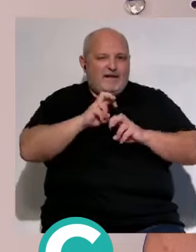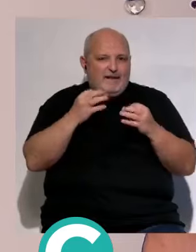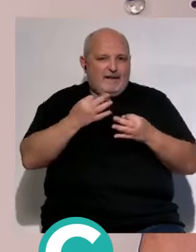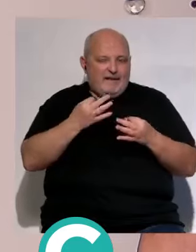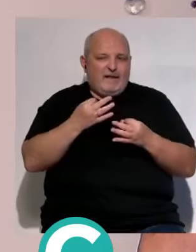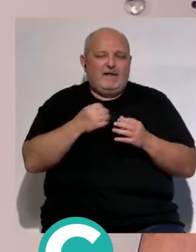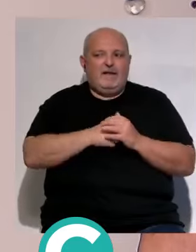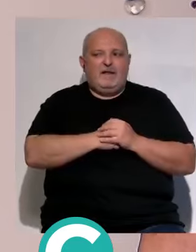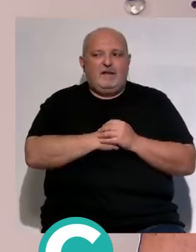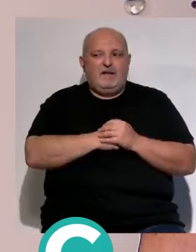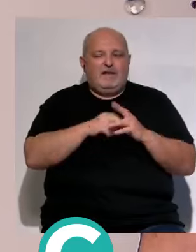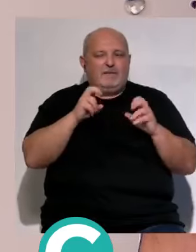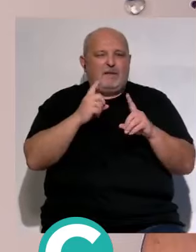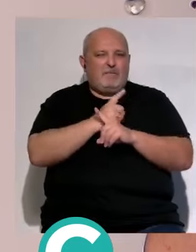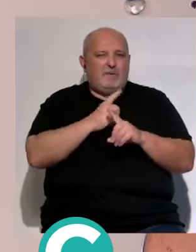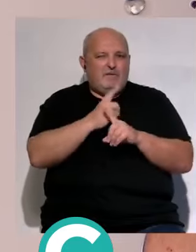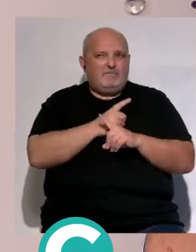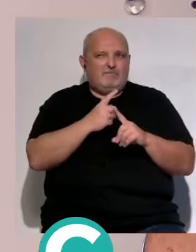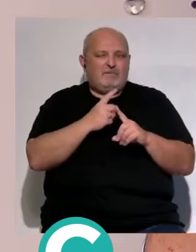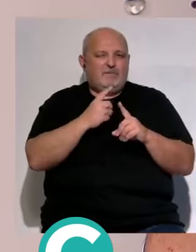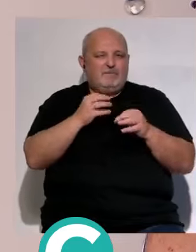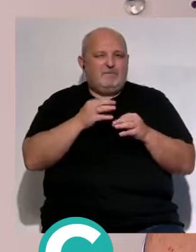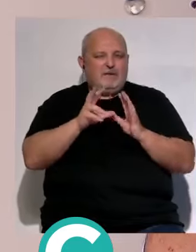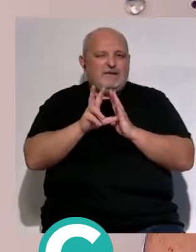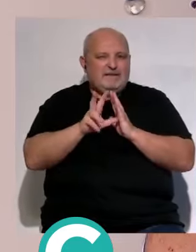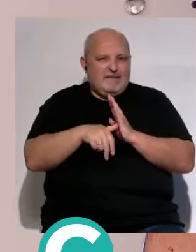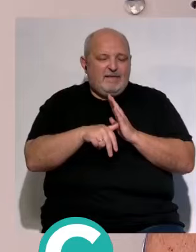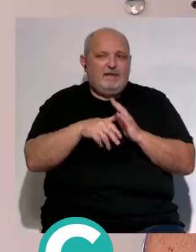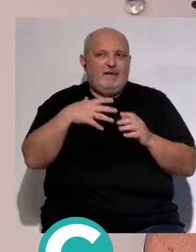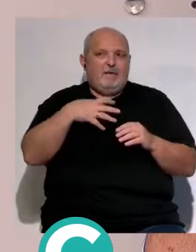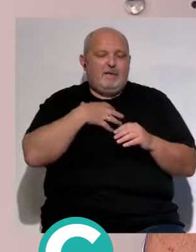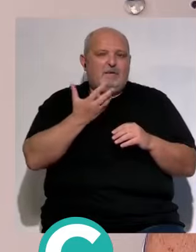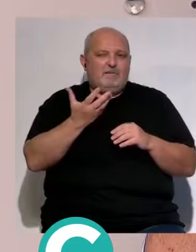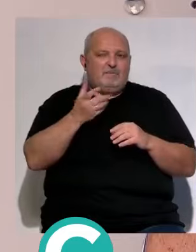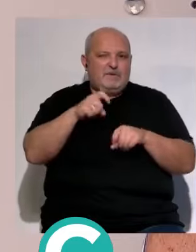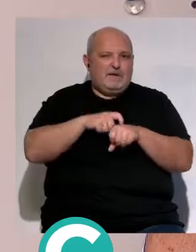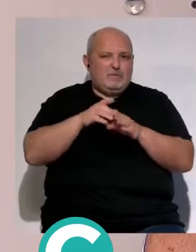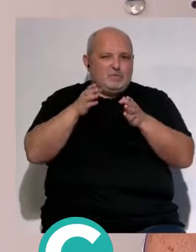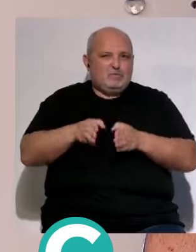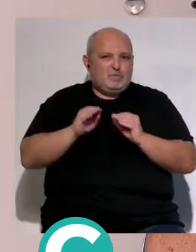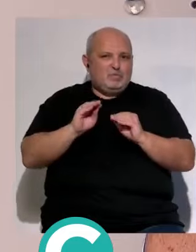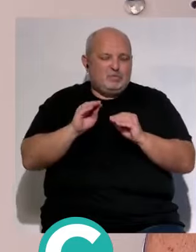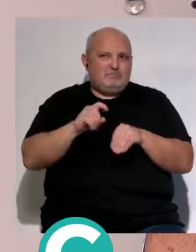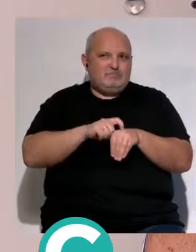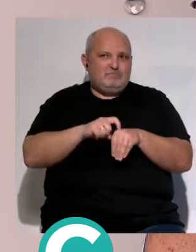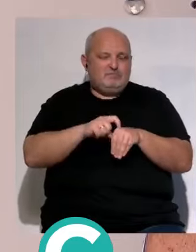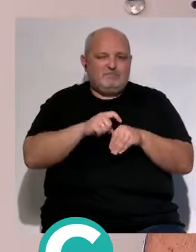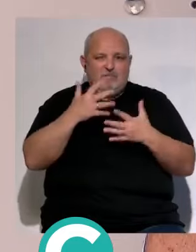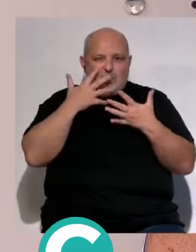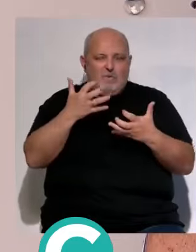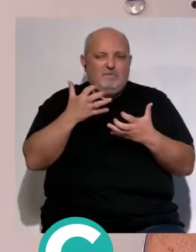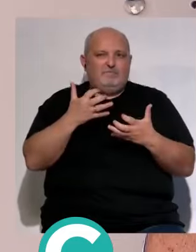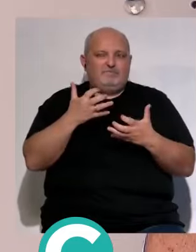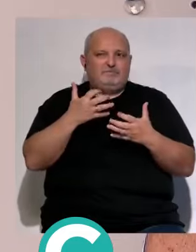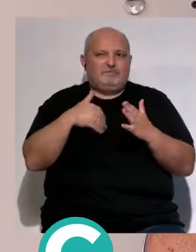el tema de los cambios siempre demasiado tarde quizás por su carácter o lo que vemos en las ruedas de prensa